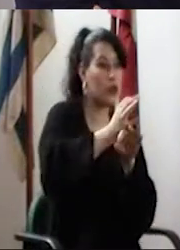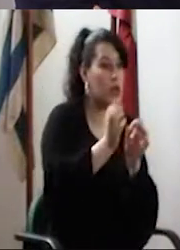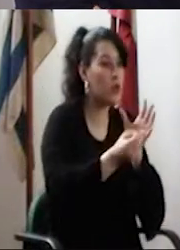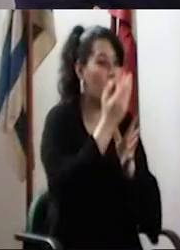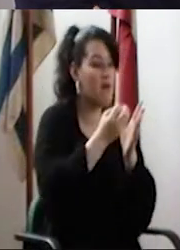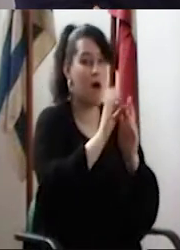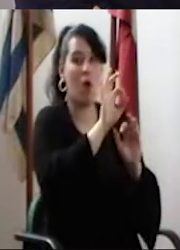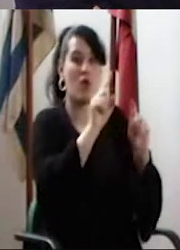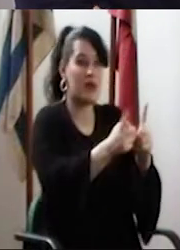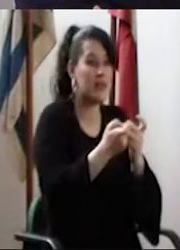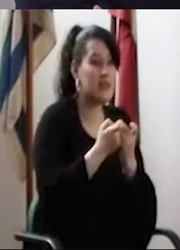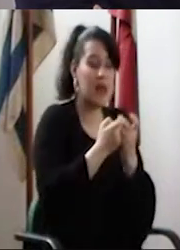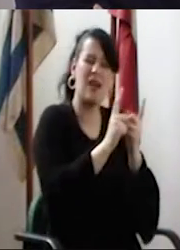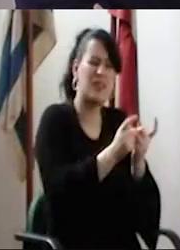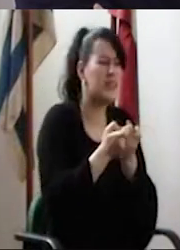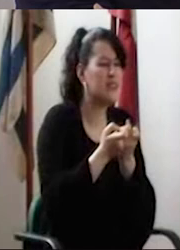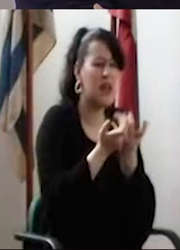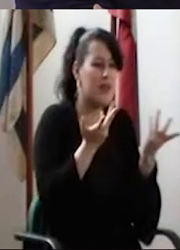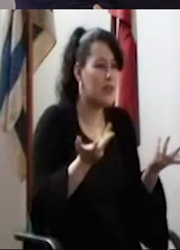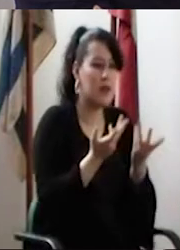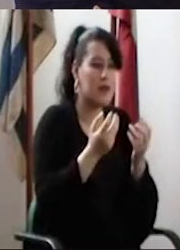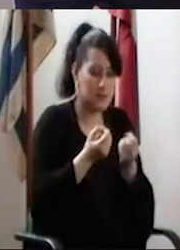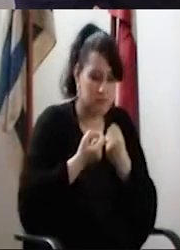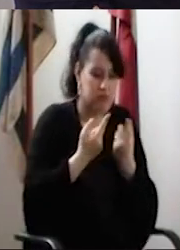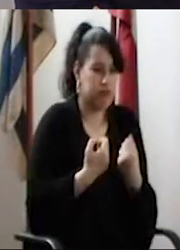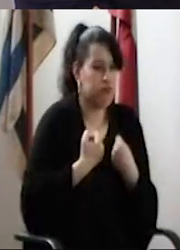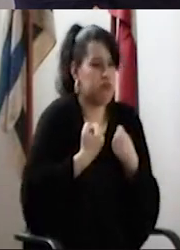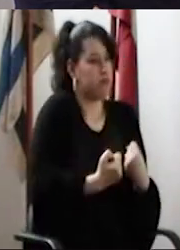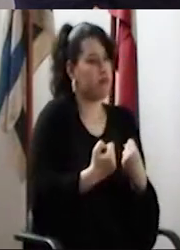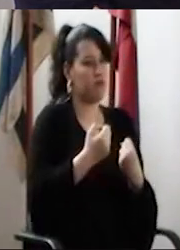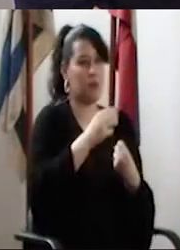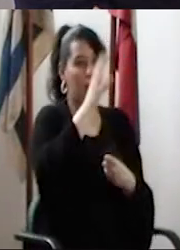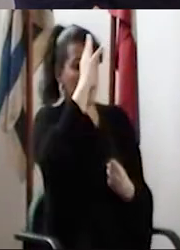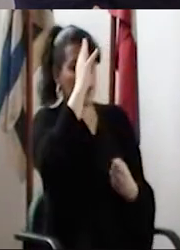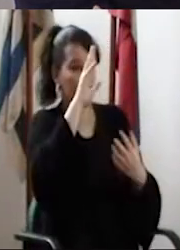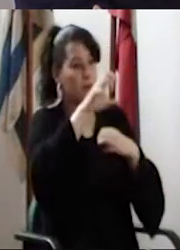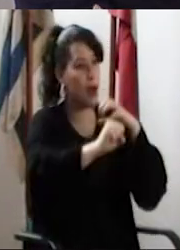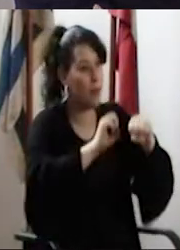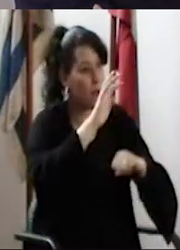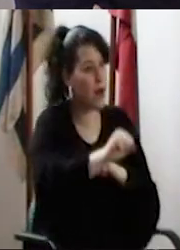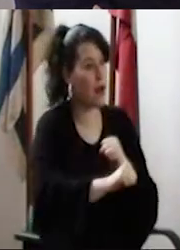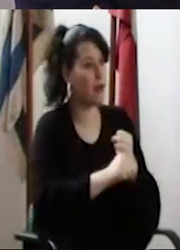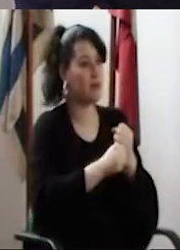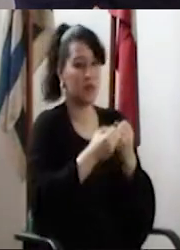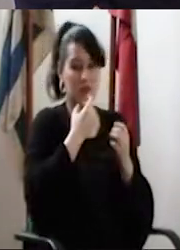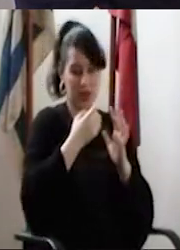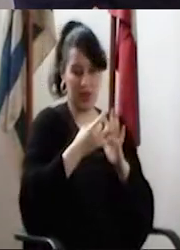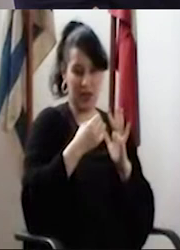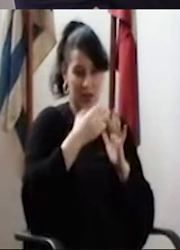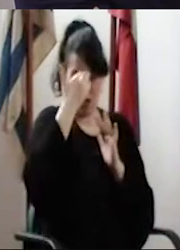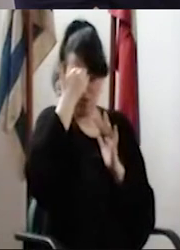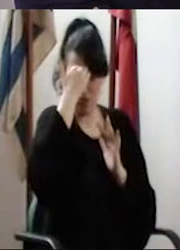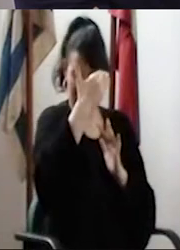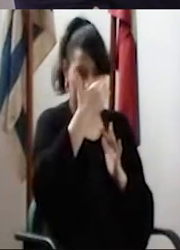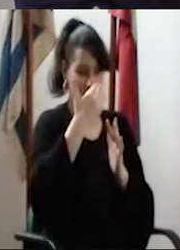formación, de la necesidad de consolidarse y de ganar en calidad